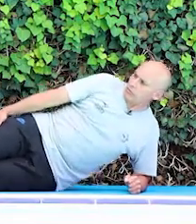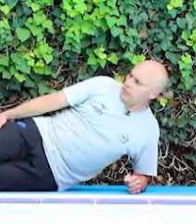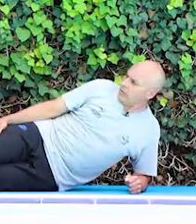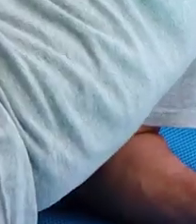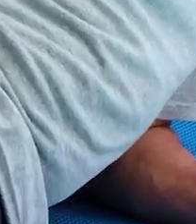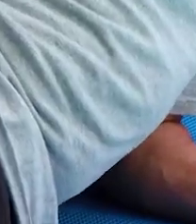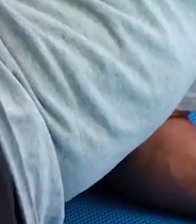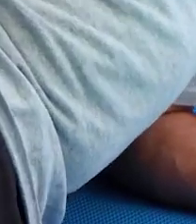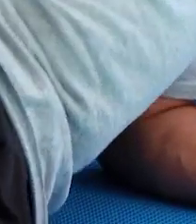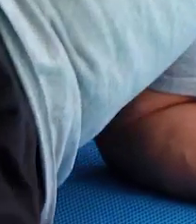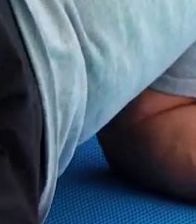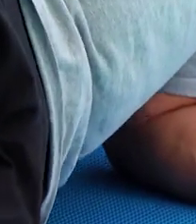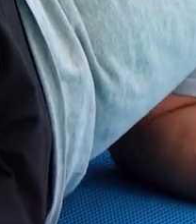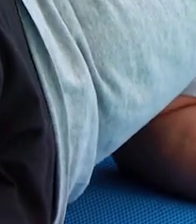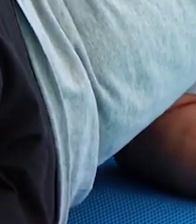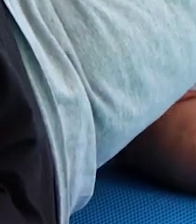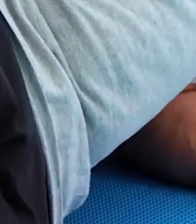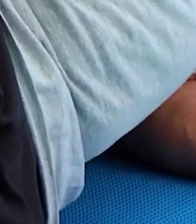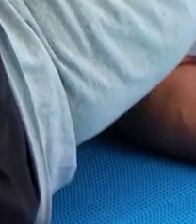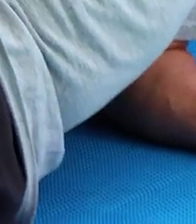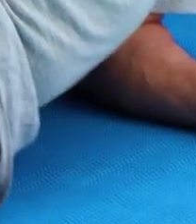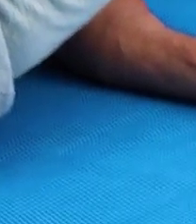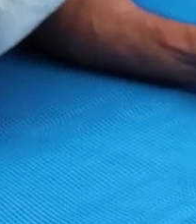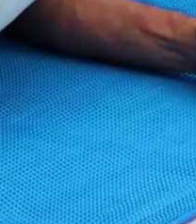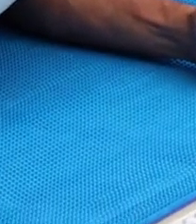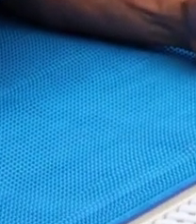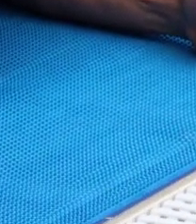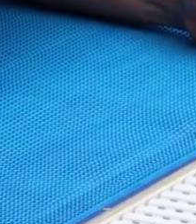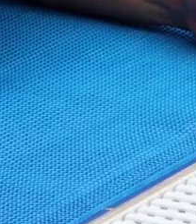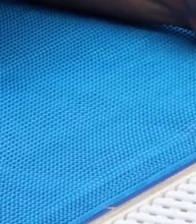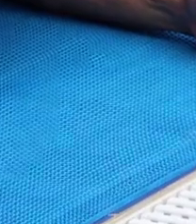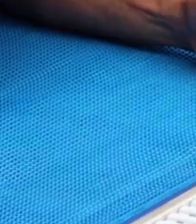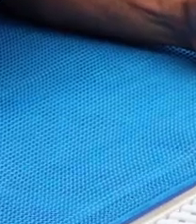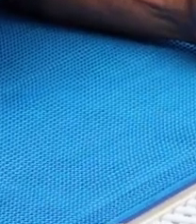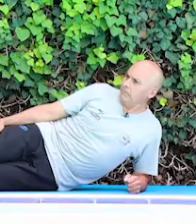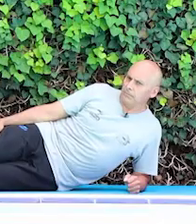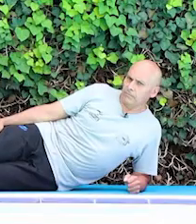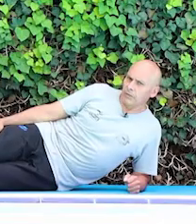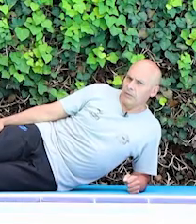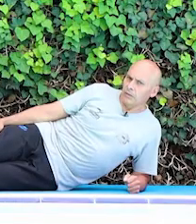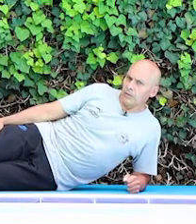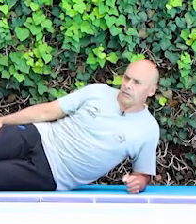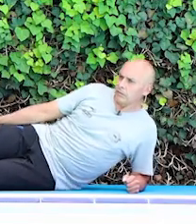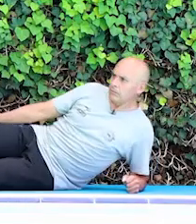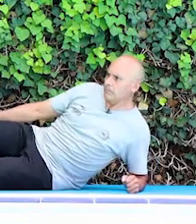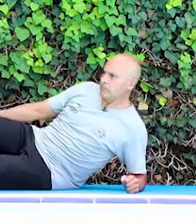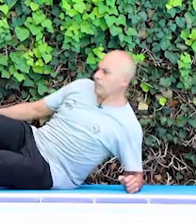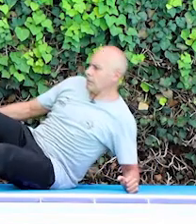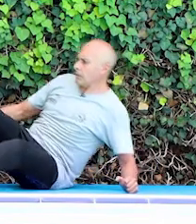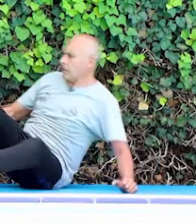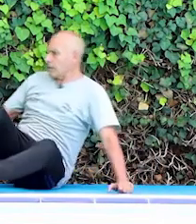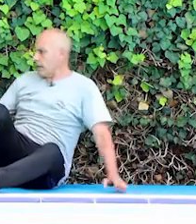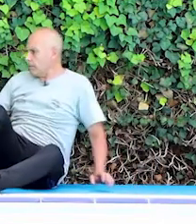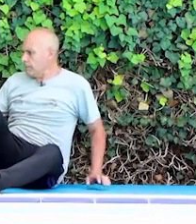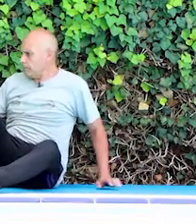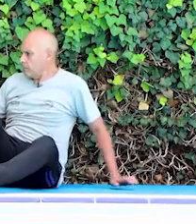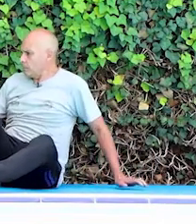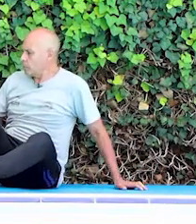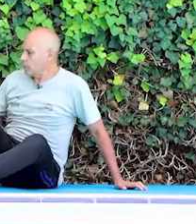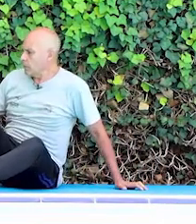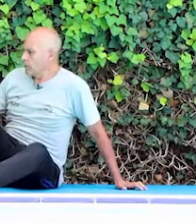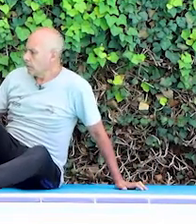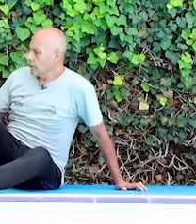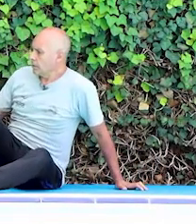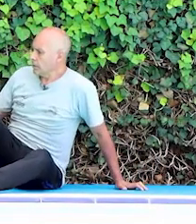Dos. ¿Sí? Tu mano que esté aquí en tu pierna. Jair. Ok. De lado.